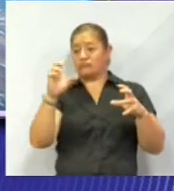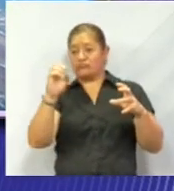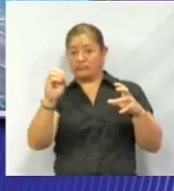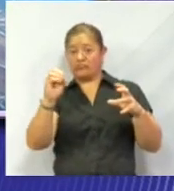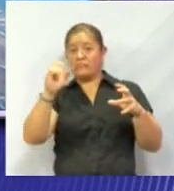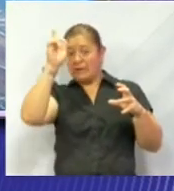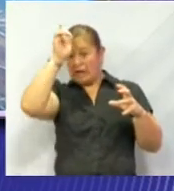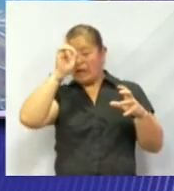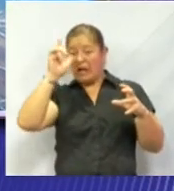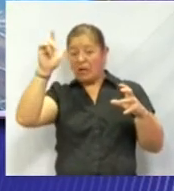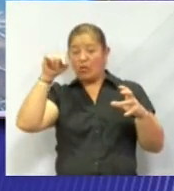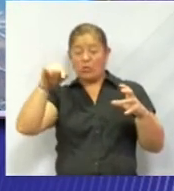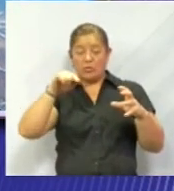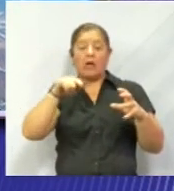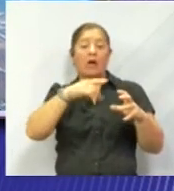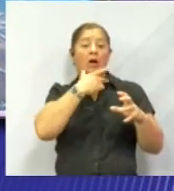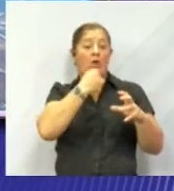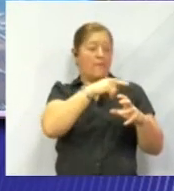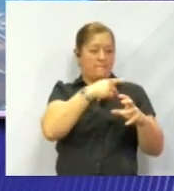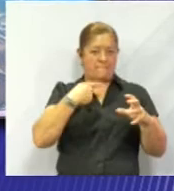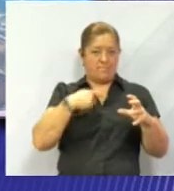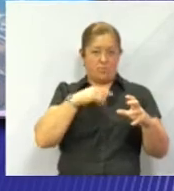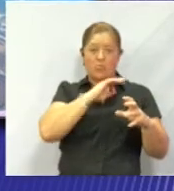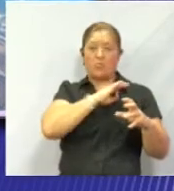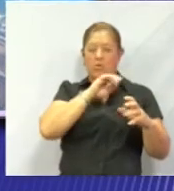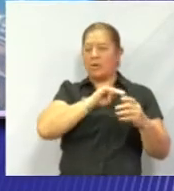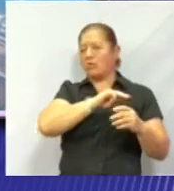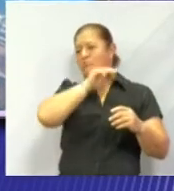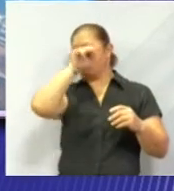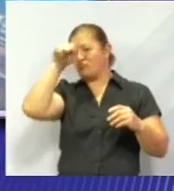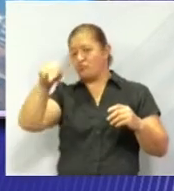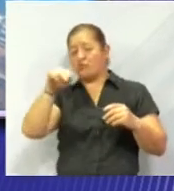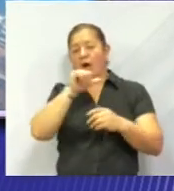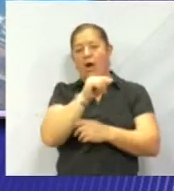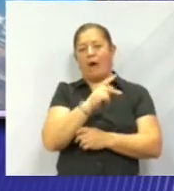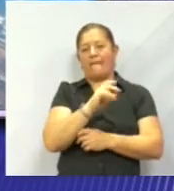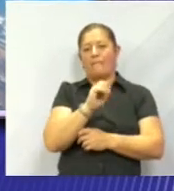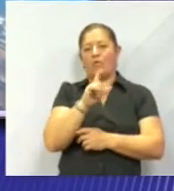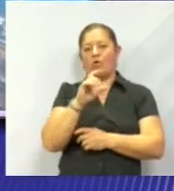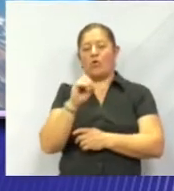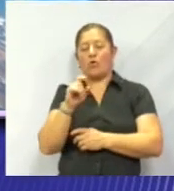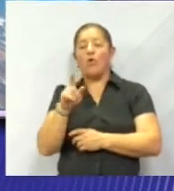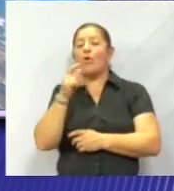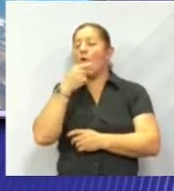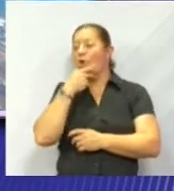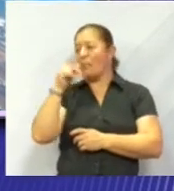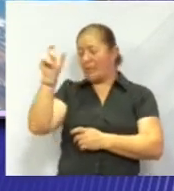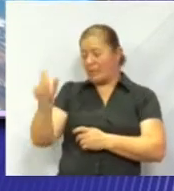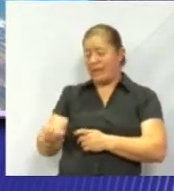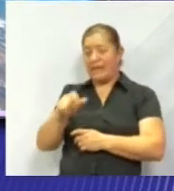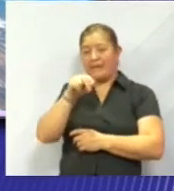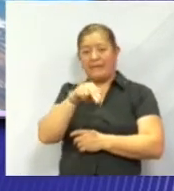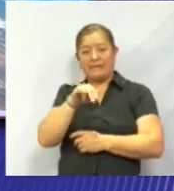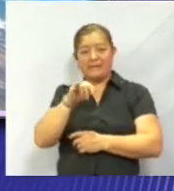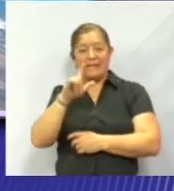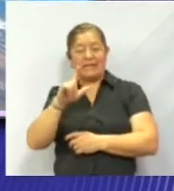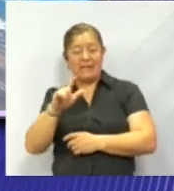donde el hombre ha podido poner un pie. Esto fue en la misión Apolo 11 con el astronauta Neil Anson en 1969.